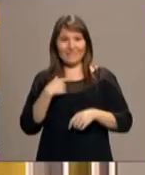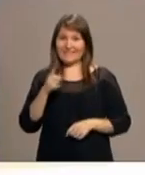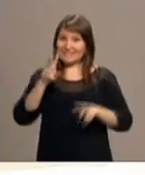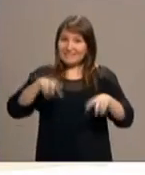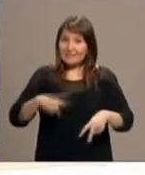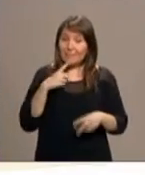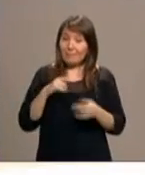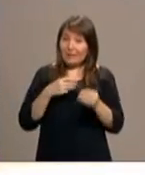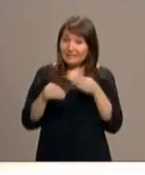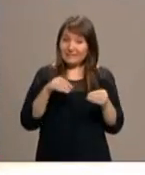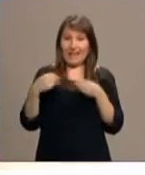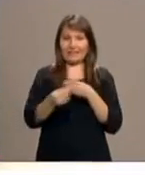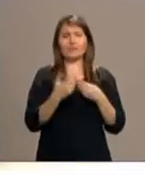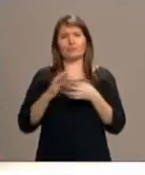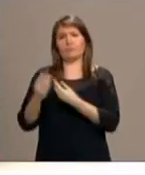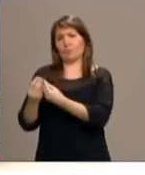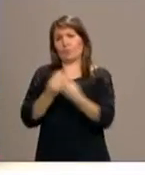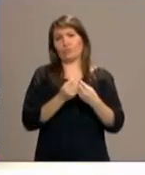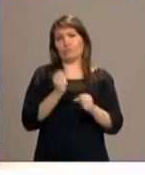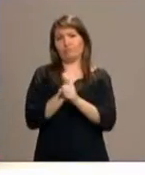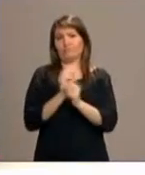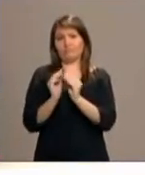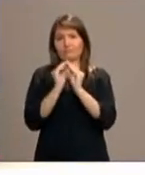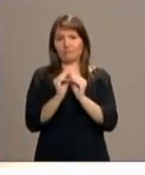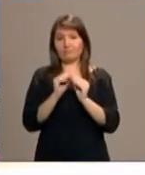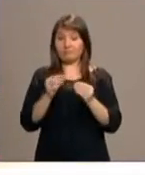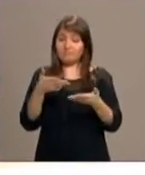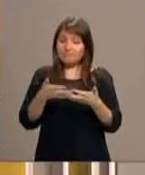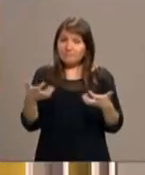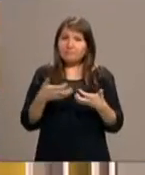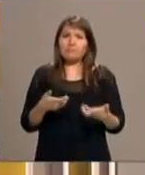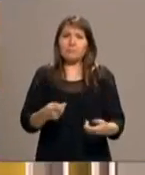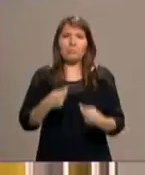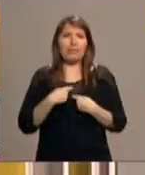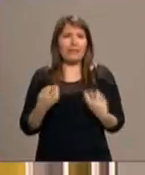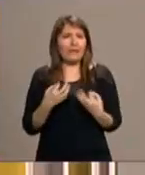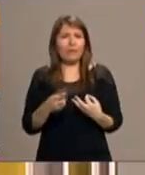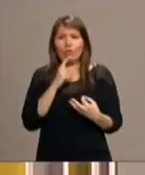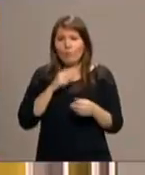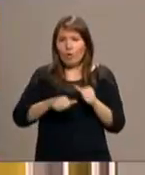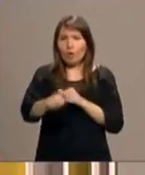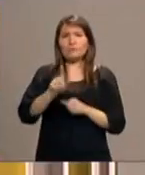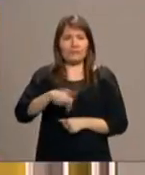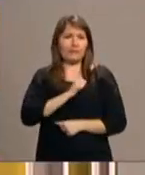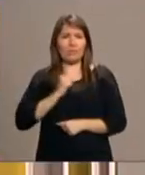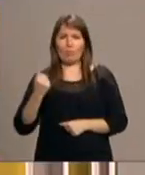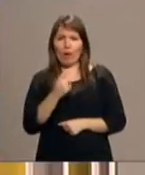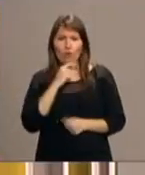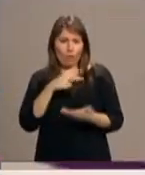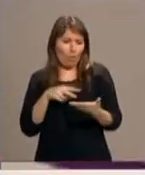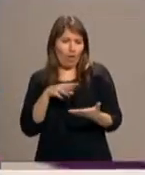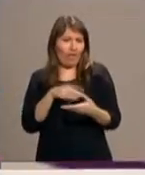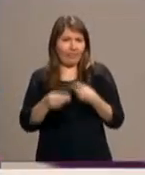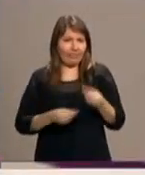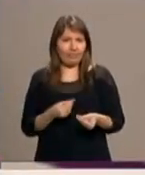en común, como hablábamos antes? ¿Qué nos ofrecen estos materiales y cómo podemos trabajarlos también a nivel individual? Pues